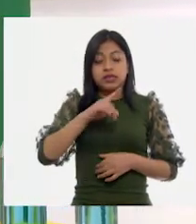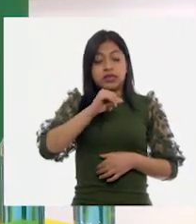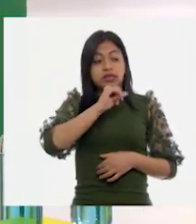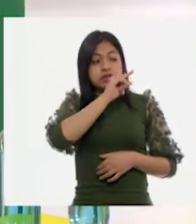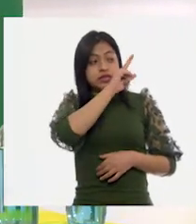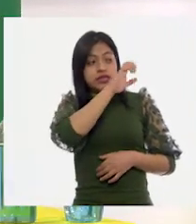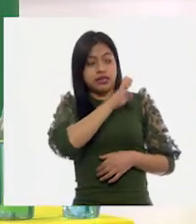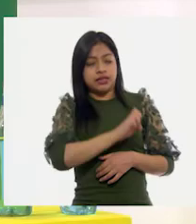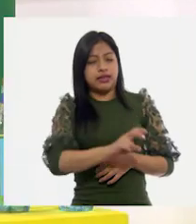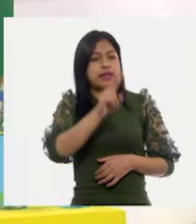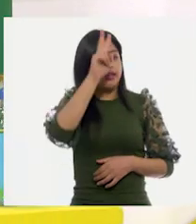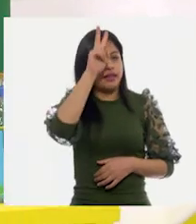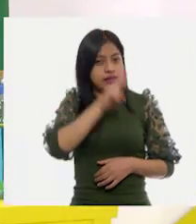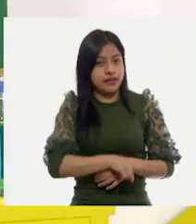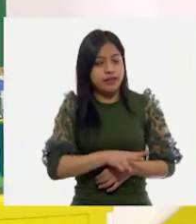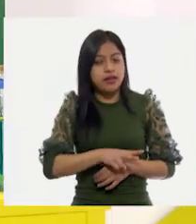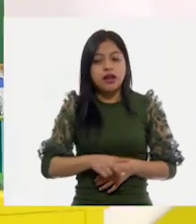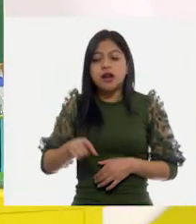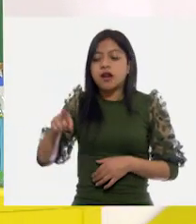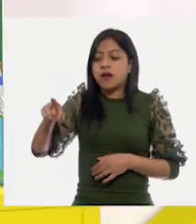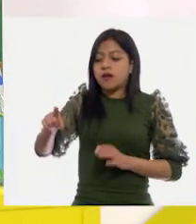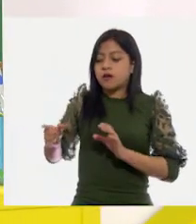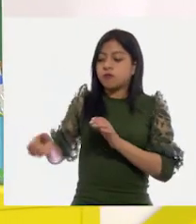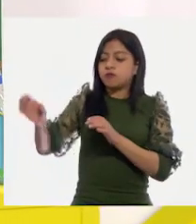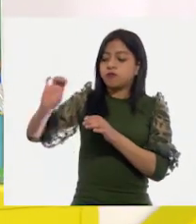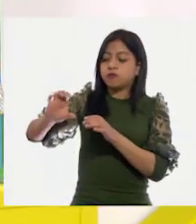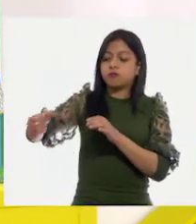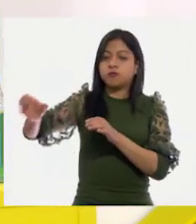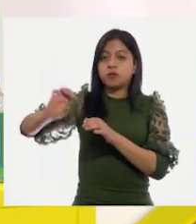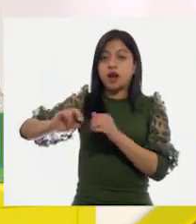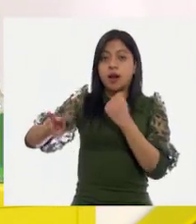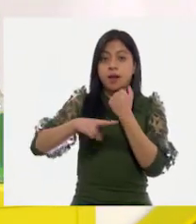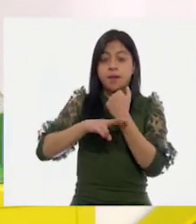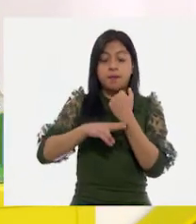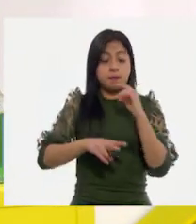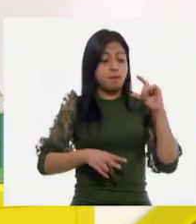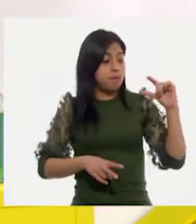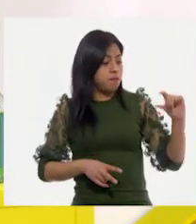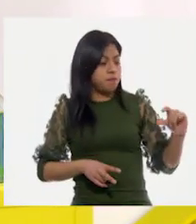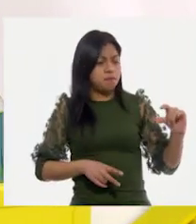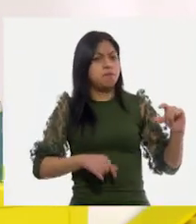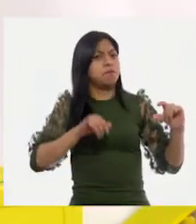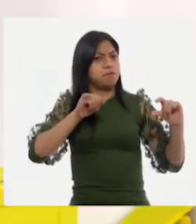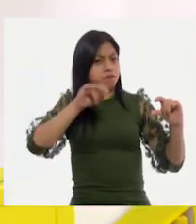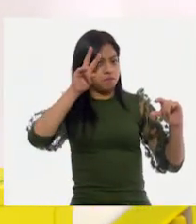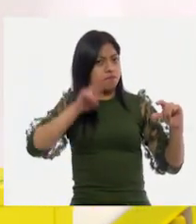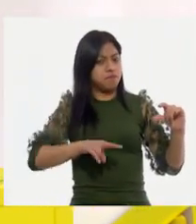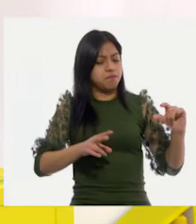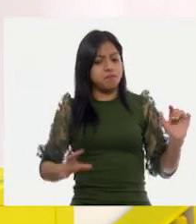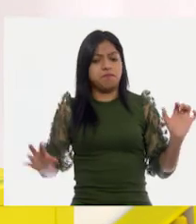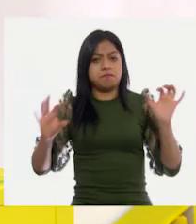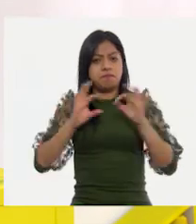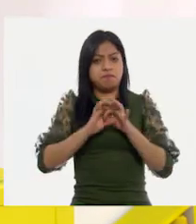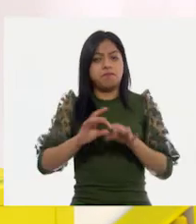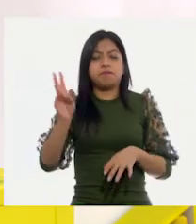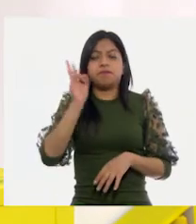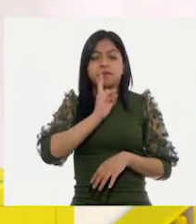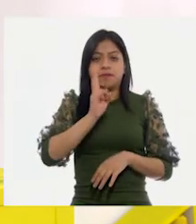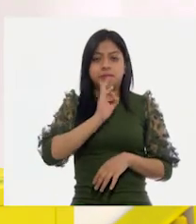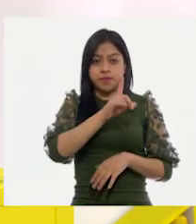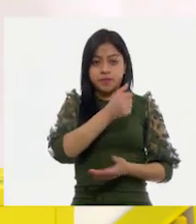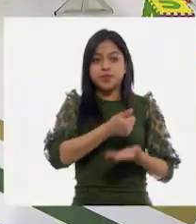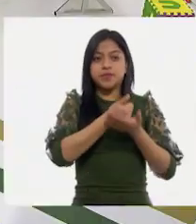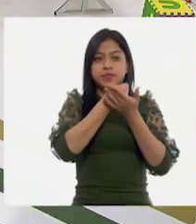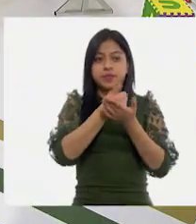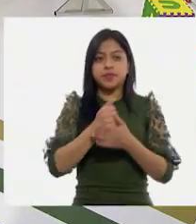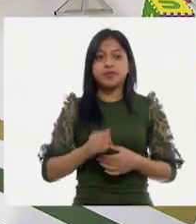compruebe que lo que ya está diciendo es lo correcto. Vamos a ver si es cierto. ¿Qué te parece si me ayudas? Y vamos a tomar,